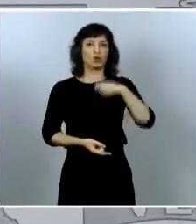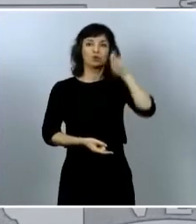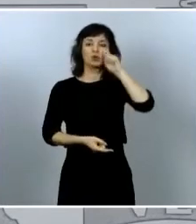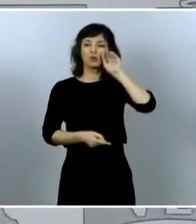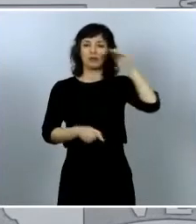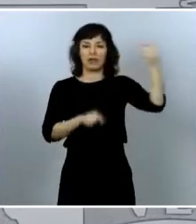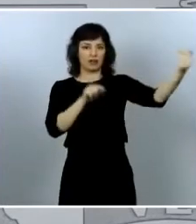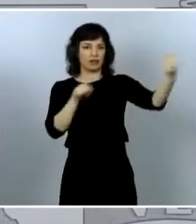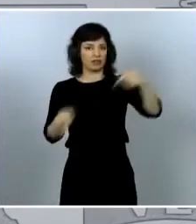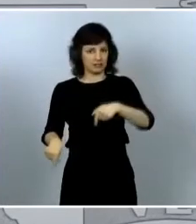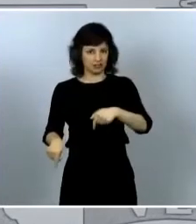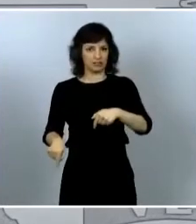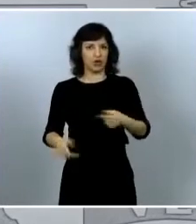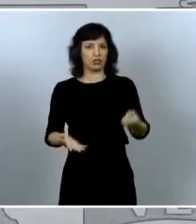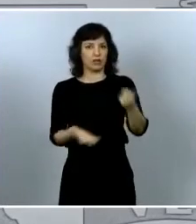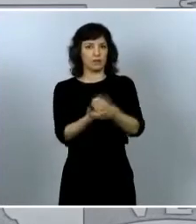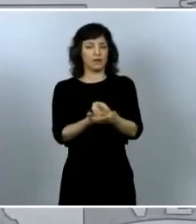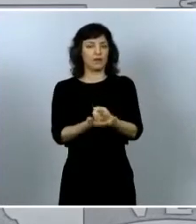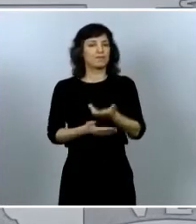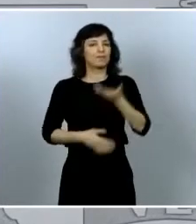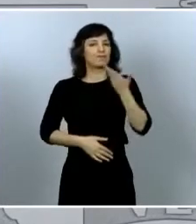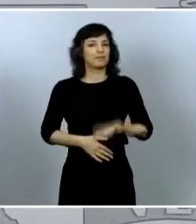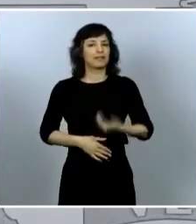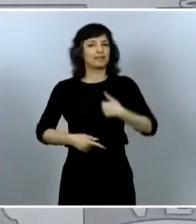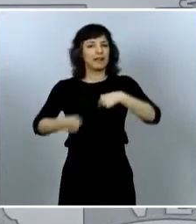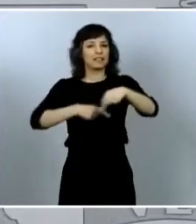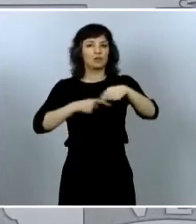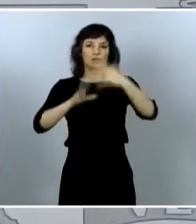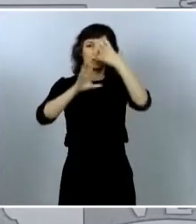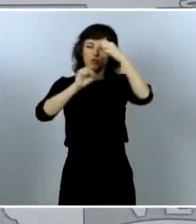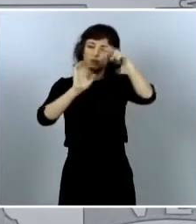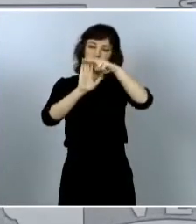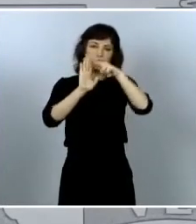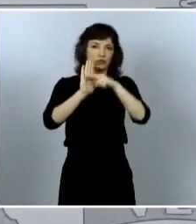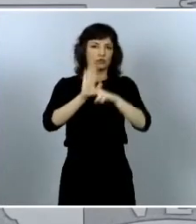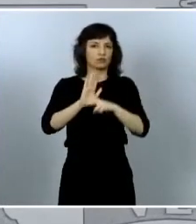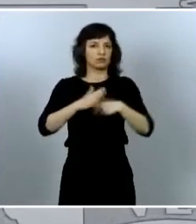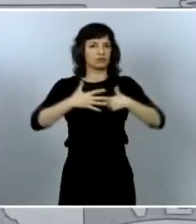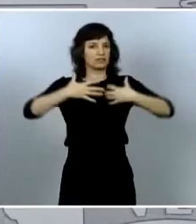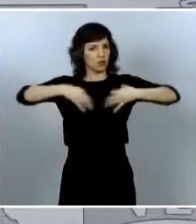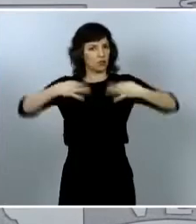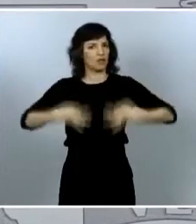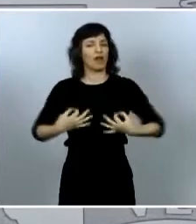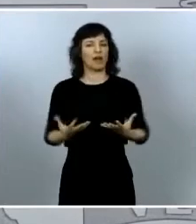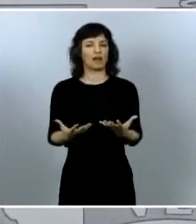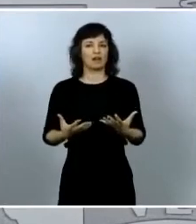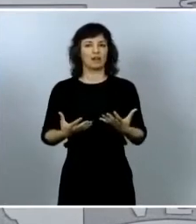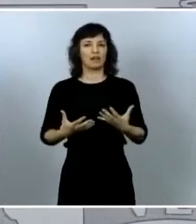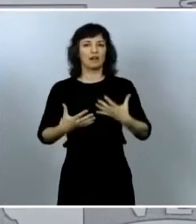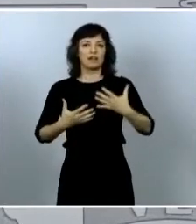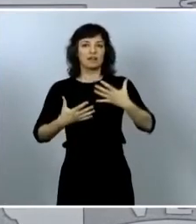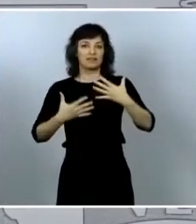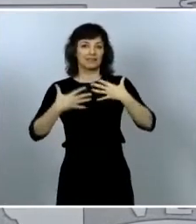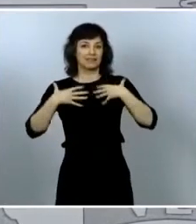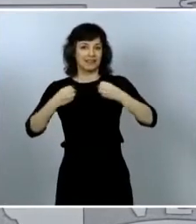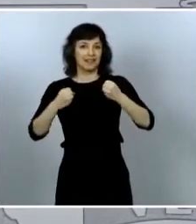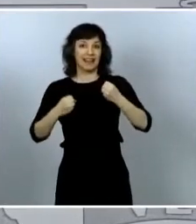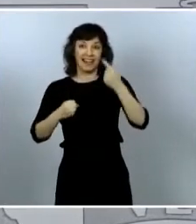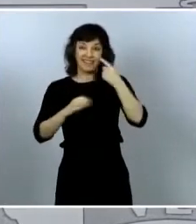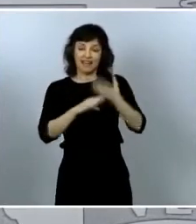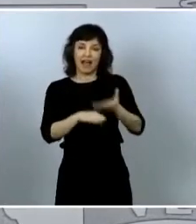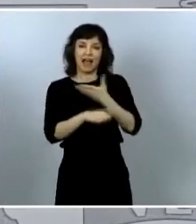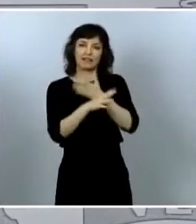protocolos de seguridad sanitaria que estén armonizados y acordados por todos esto es